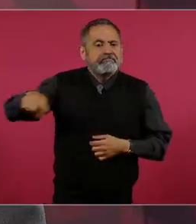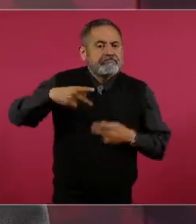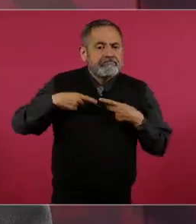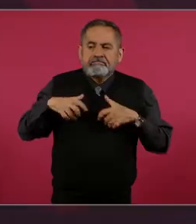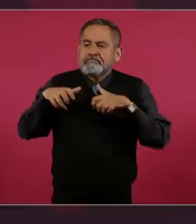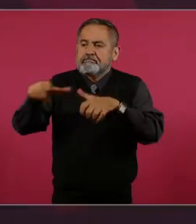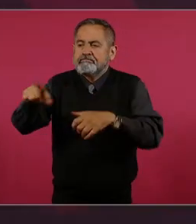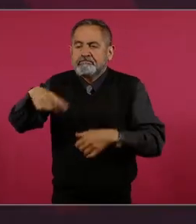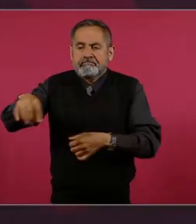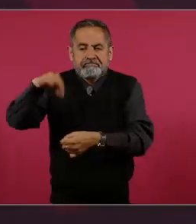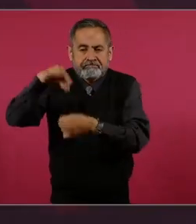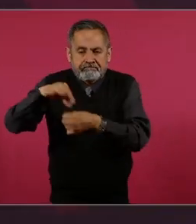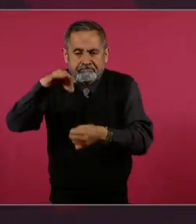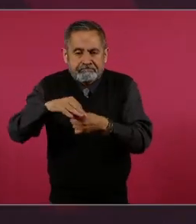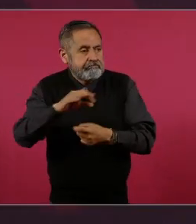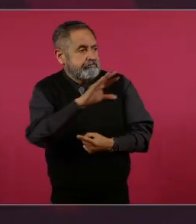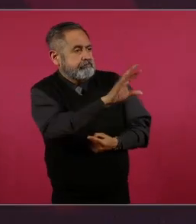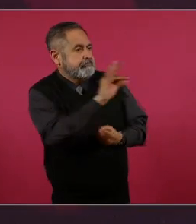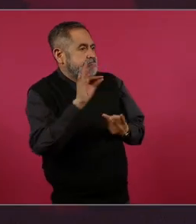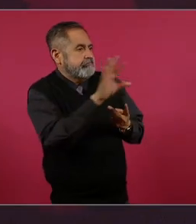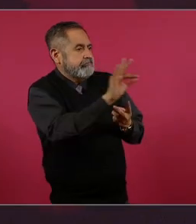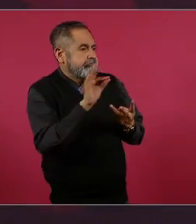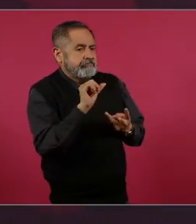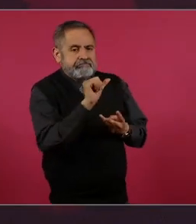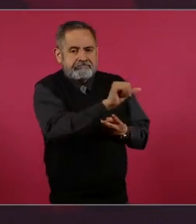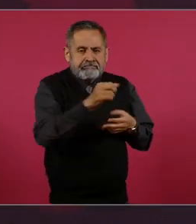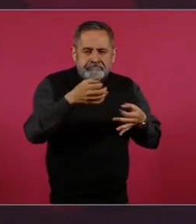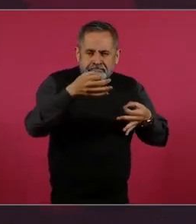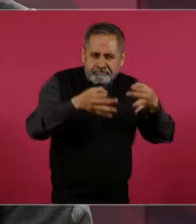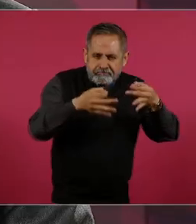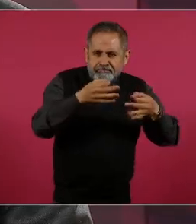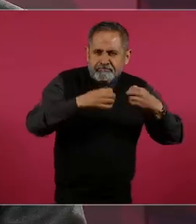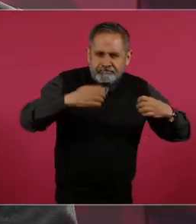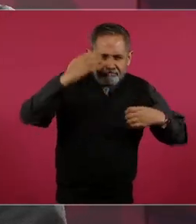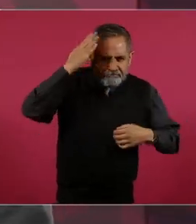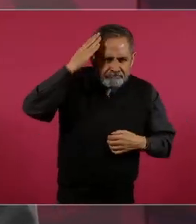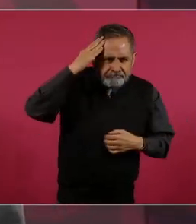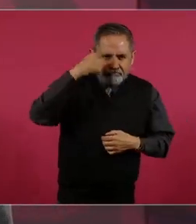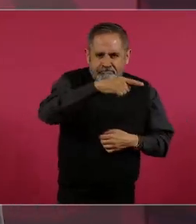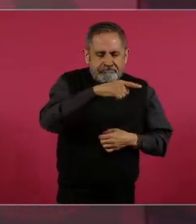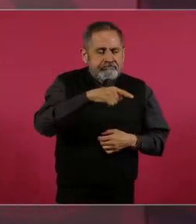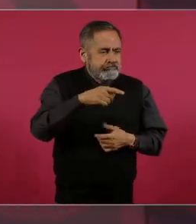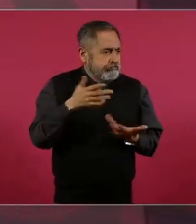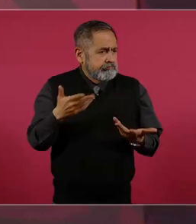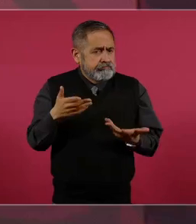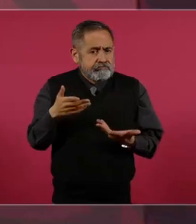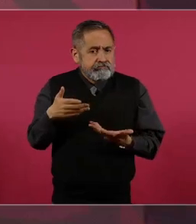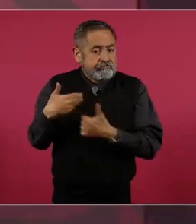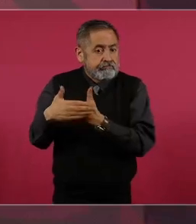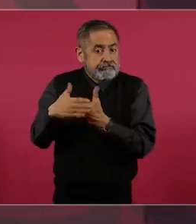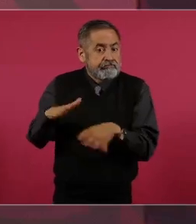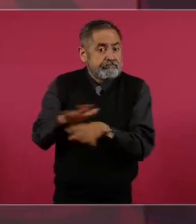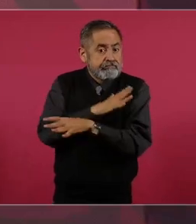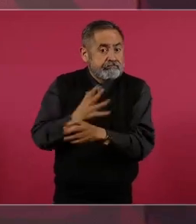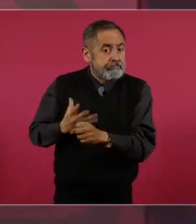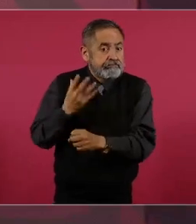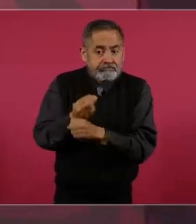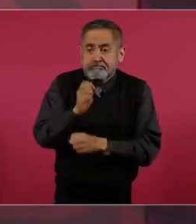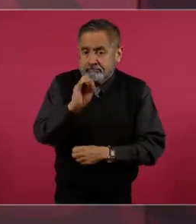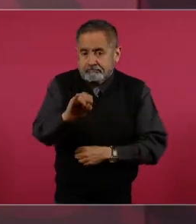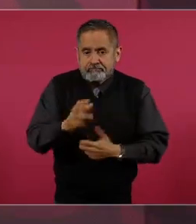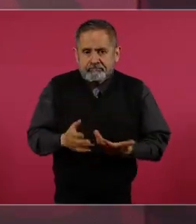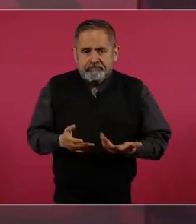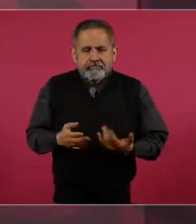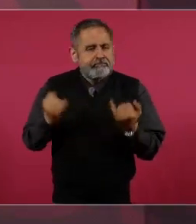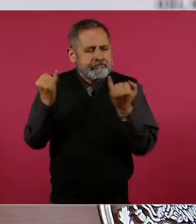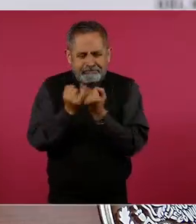que elija a los magistrados, que elija a los ministros, como